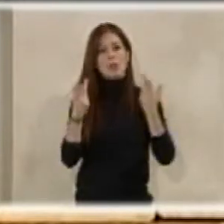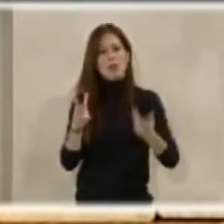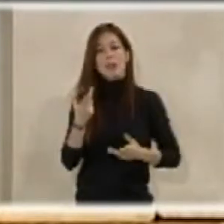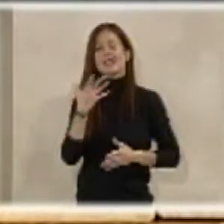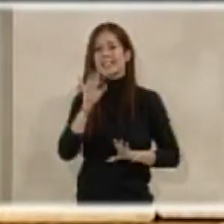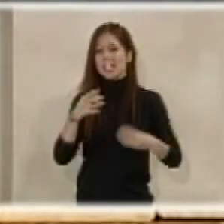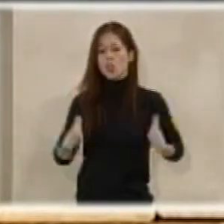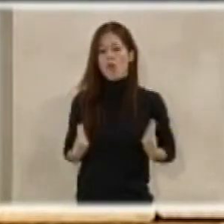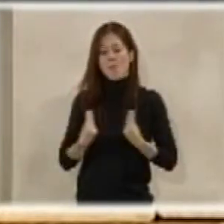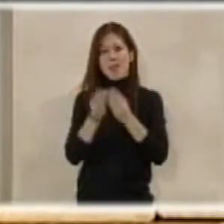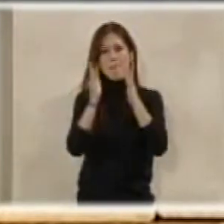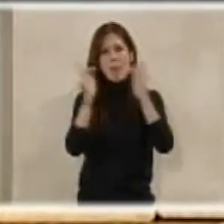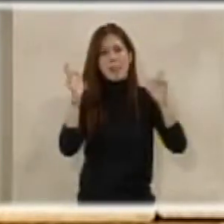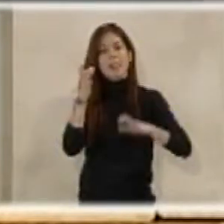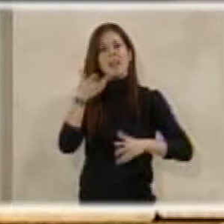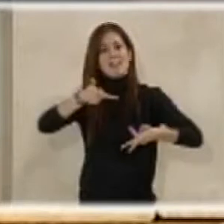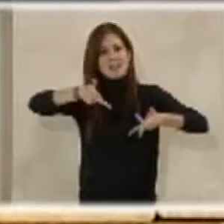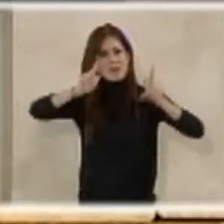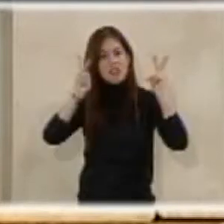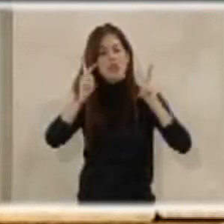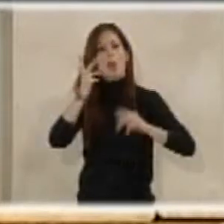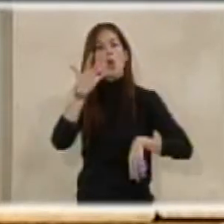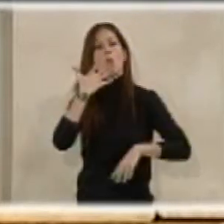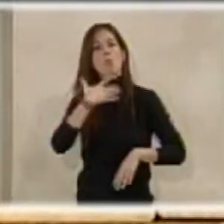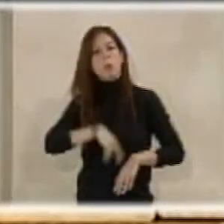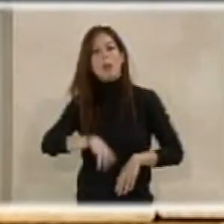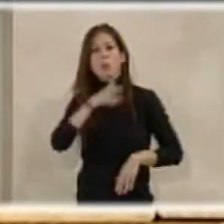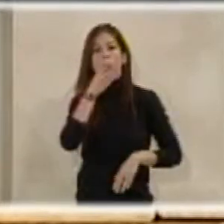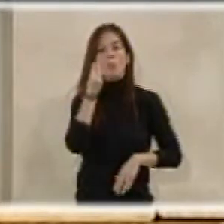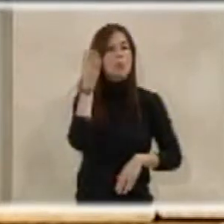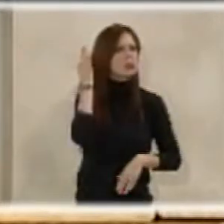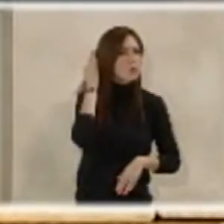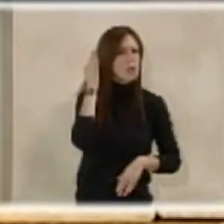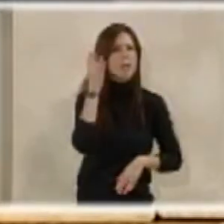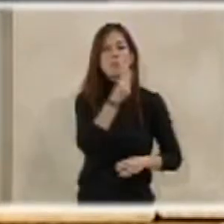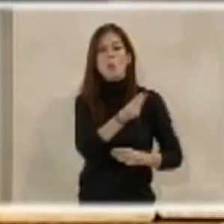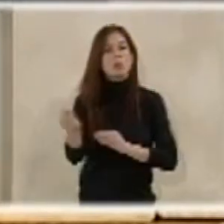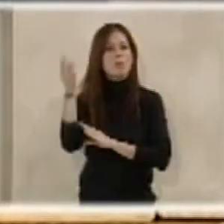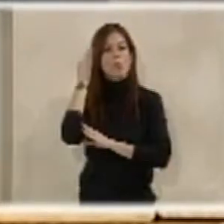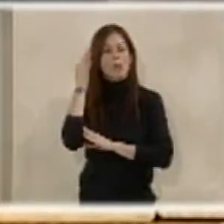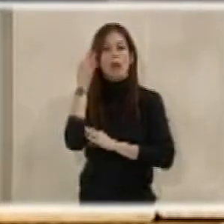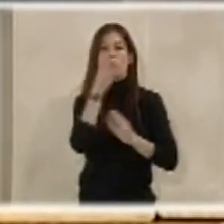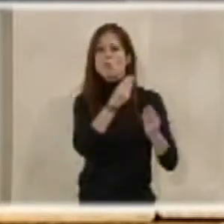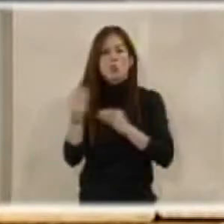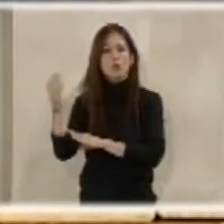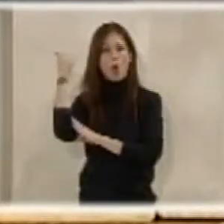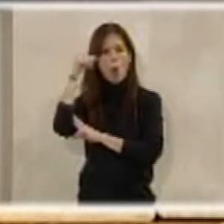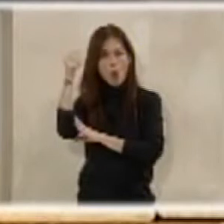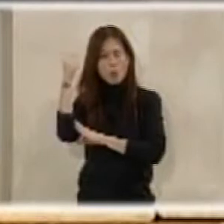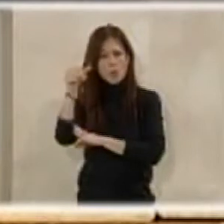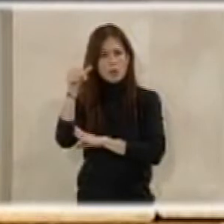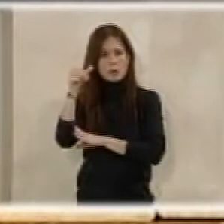podemos convivir en paz y en libertad, porque hay muchas mujeres, muchas manos de muchas mujeres y de muchos hombres,